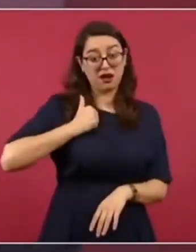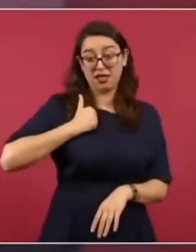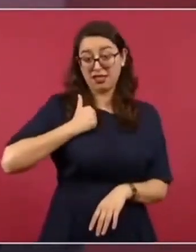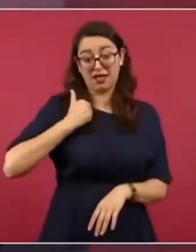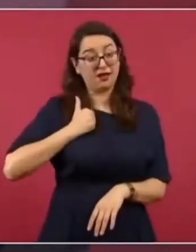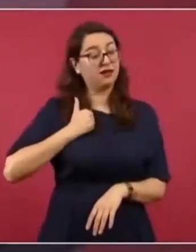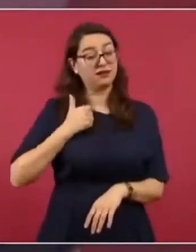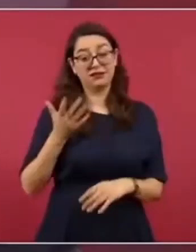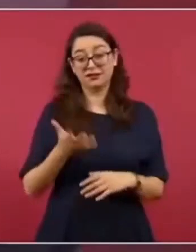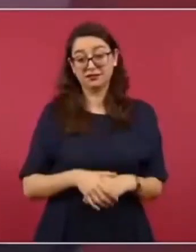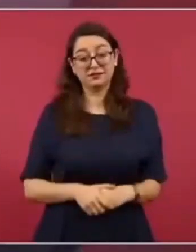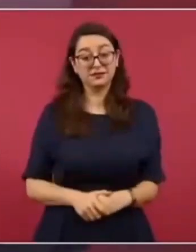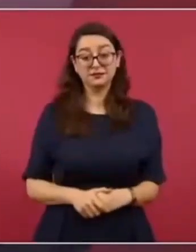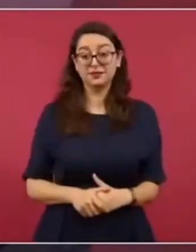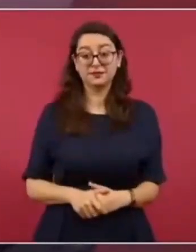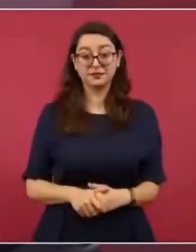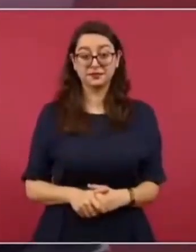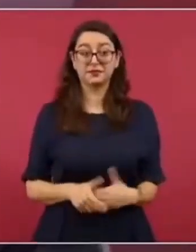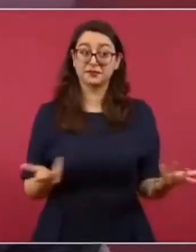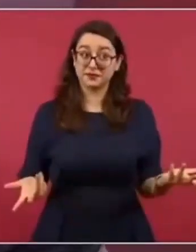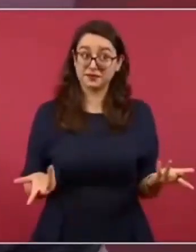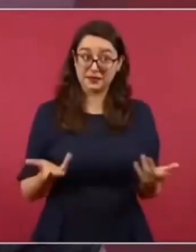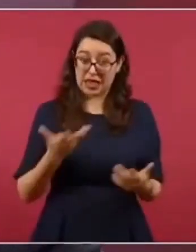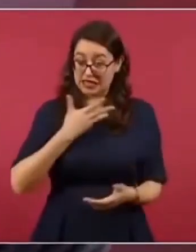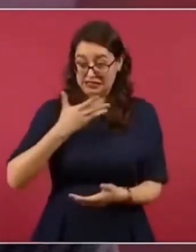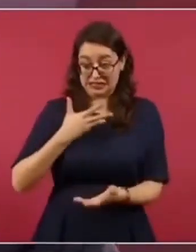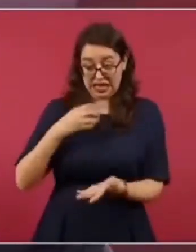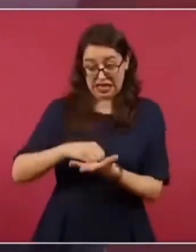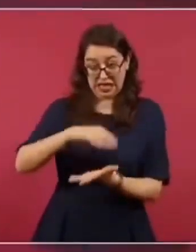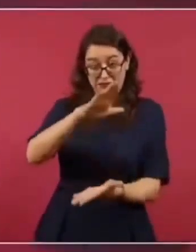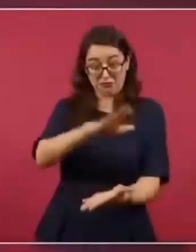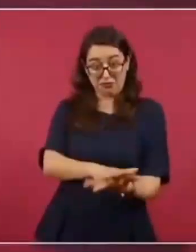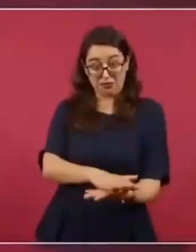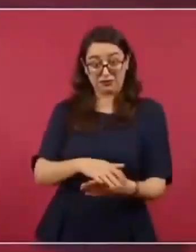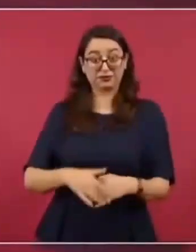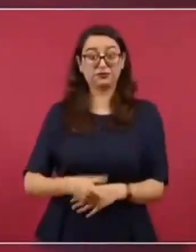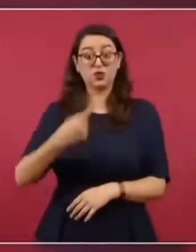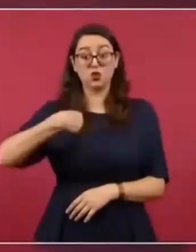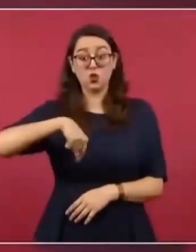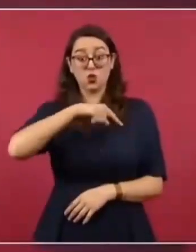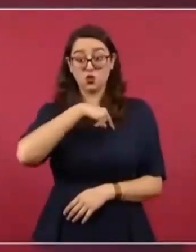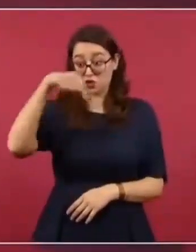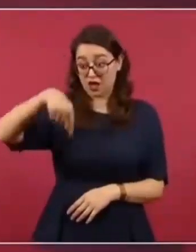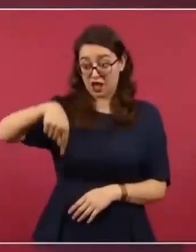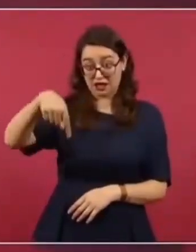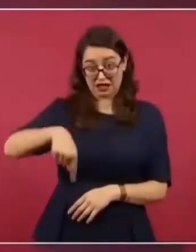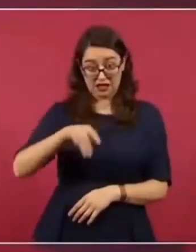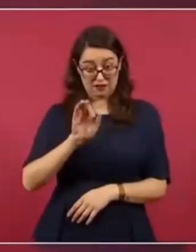y que también considere que nosotros no producimos fentanilo,